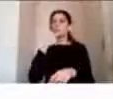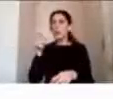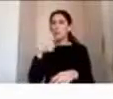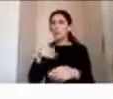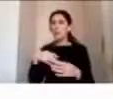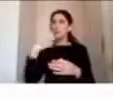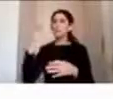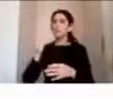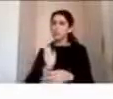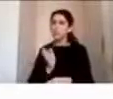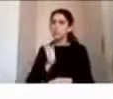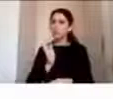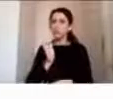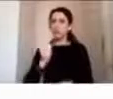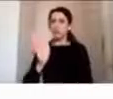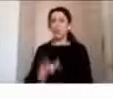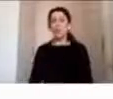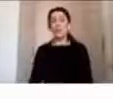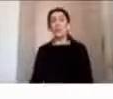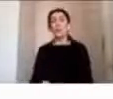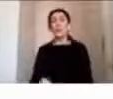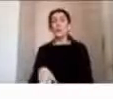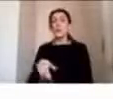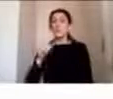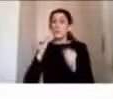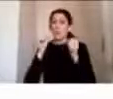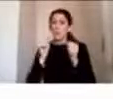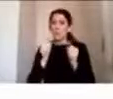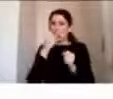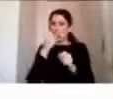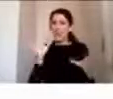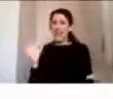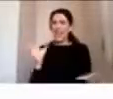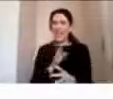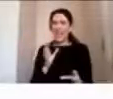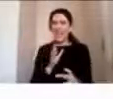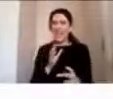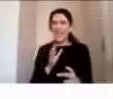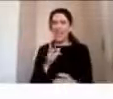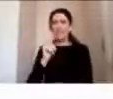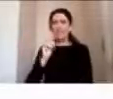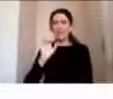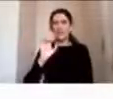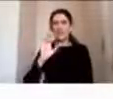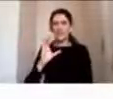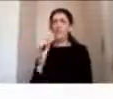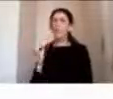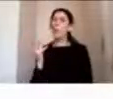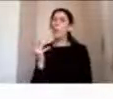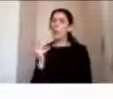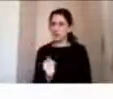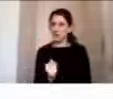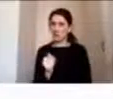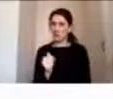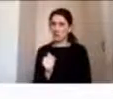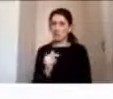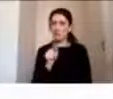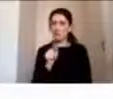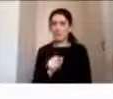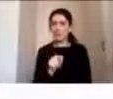podemos determinar en cierta medida la gravedad de ese TEC la evidencia ha mostrado diferencias en los déficits